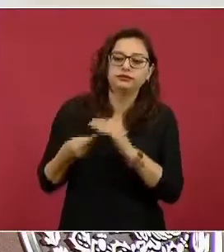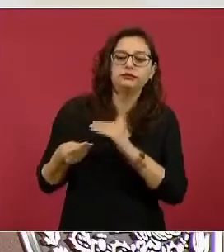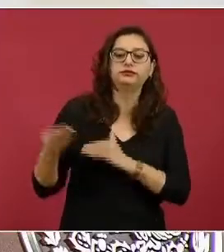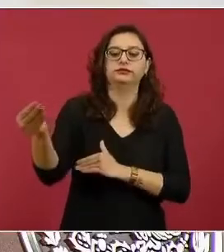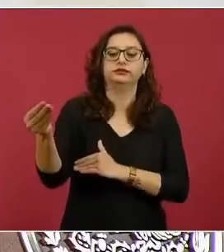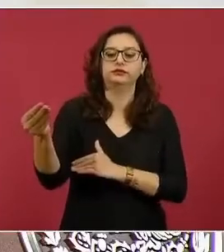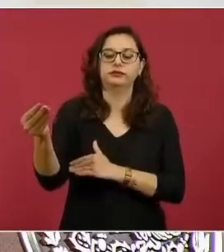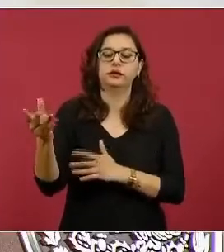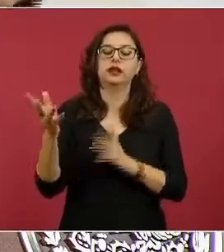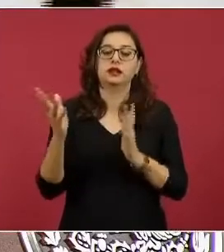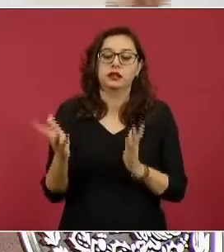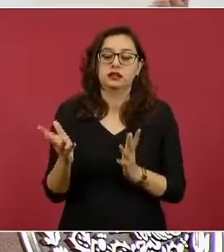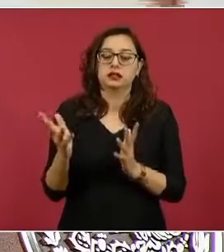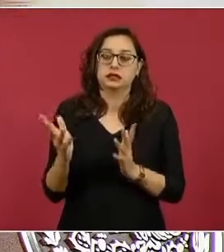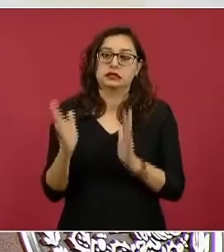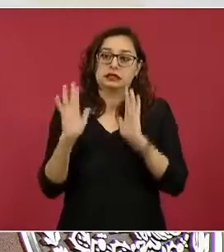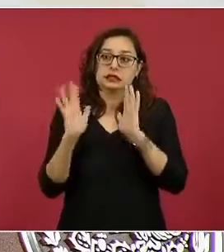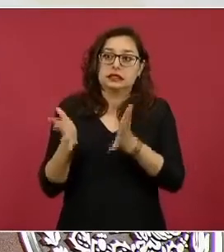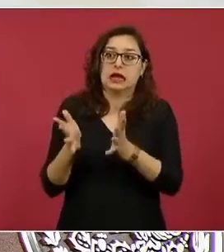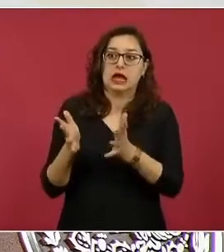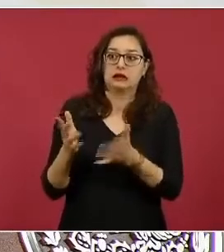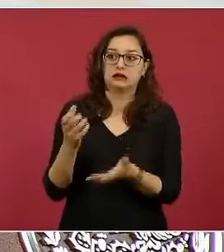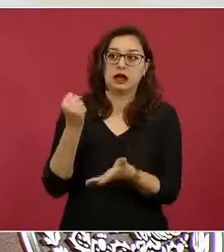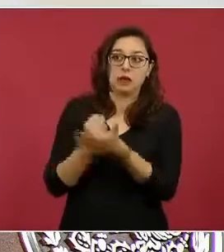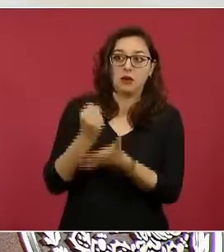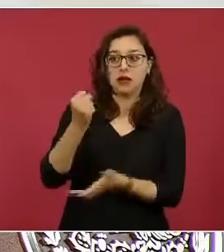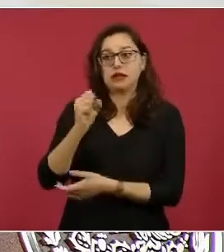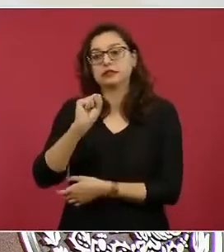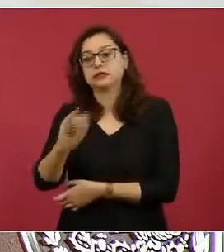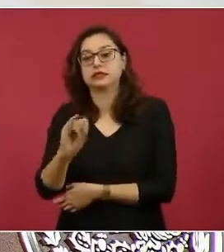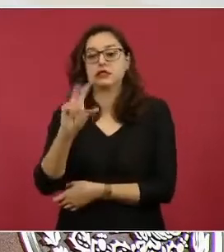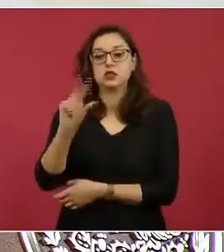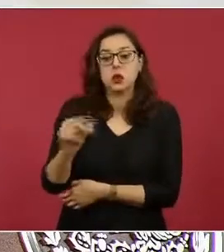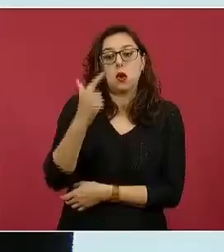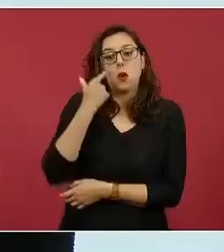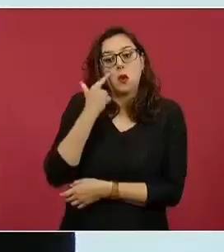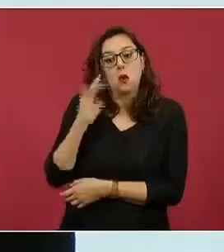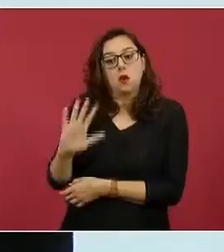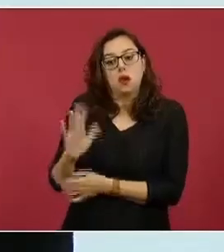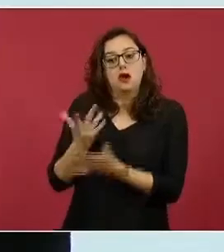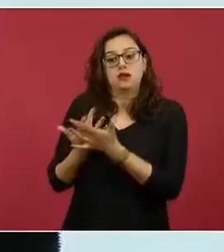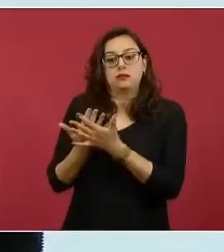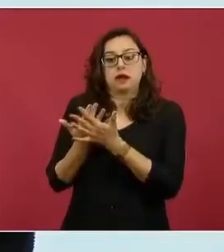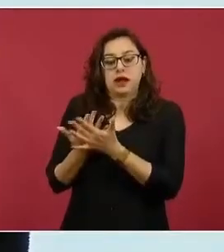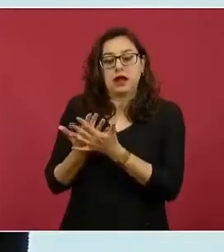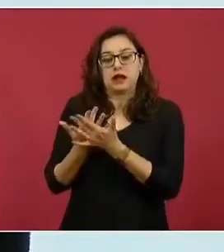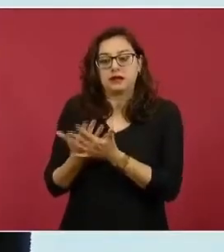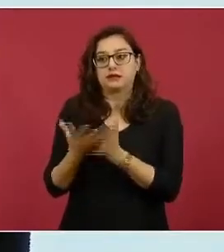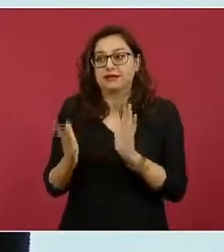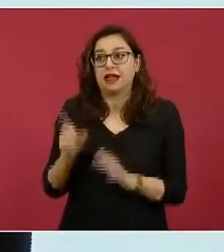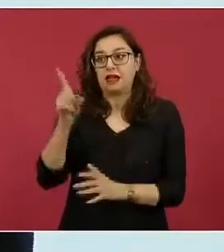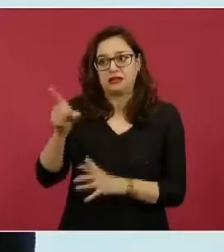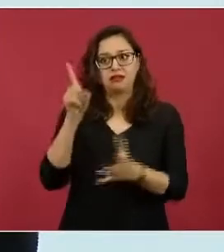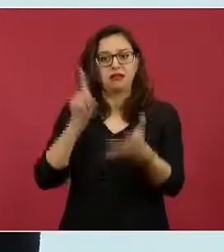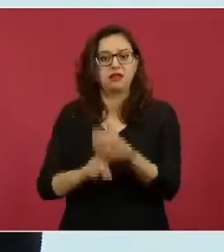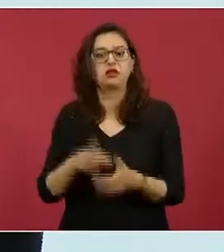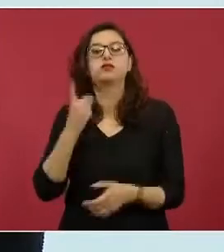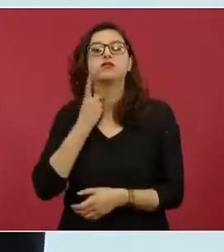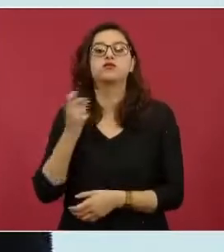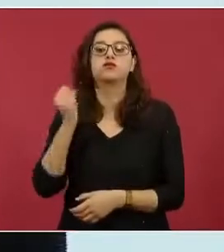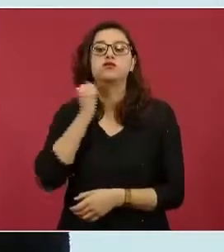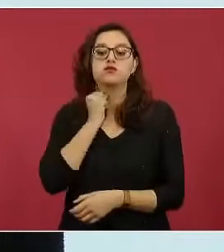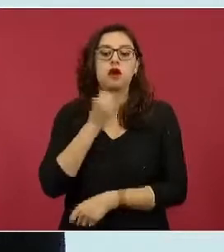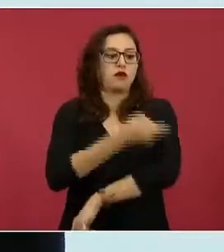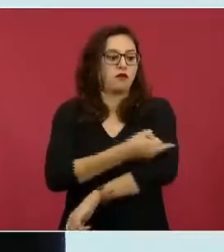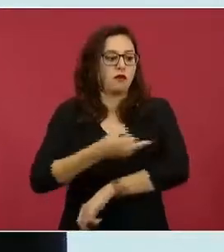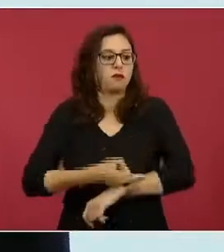la iniciativa. Y esto se mande al Poder Legislativo. Y dentro del Poder Legislativo, por supuesto, con la participación de las